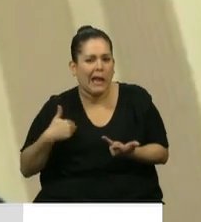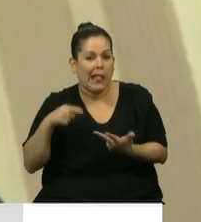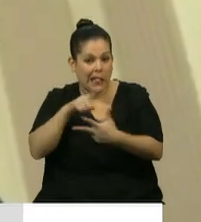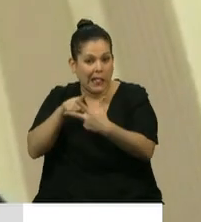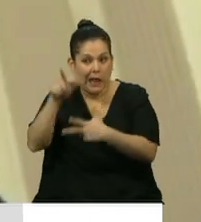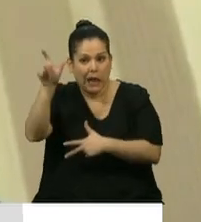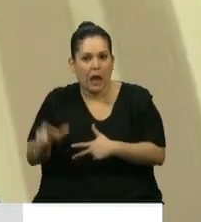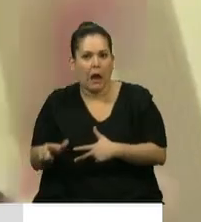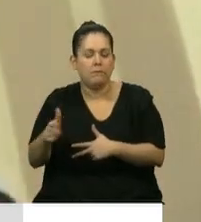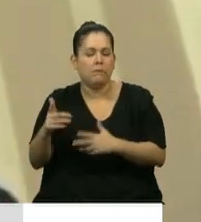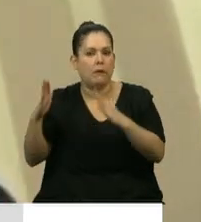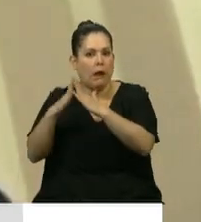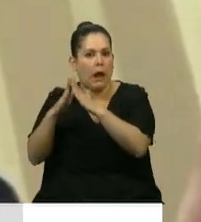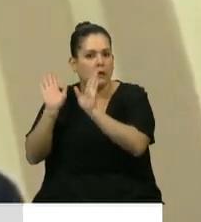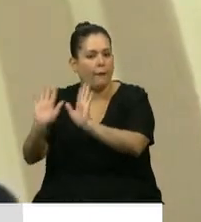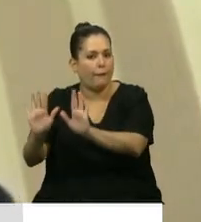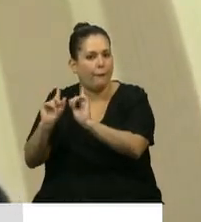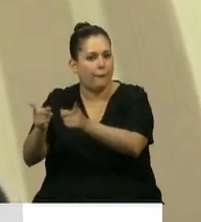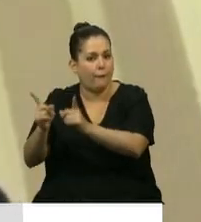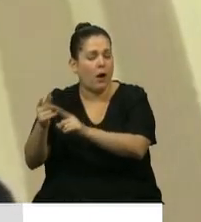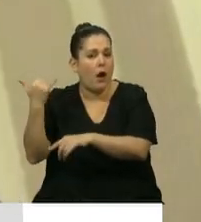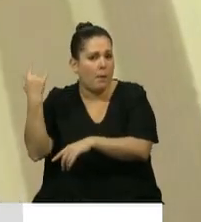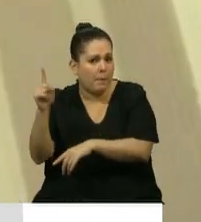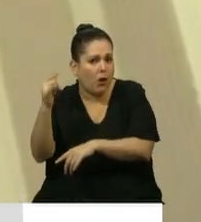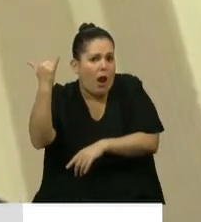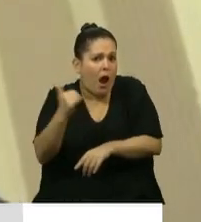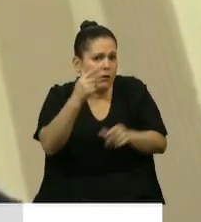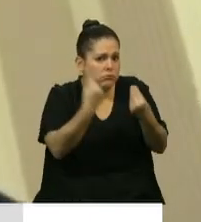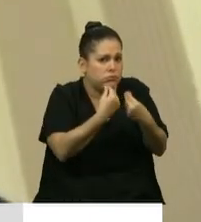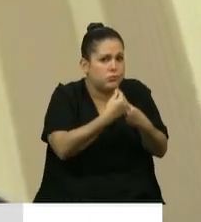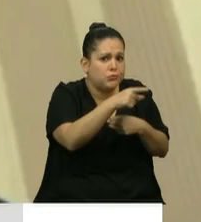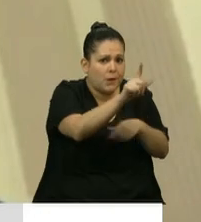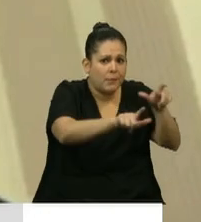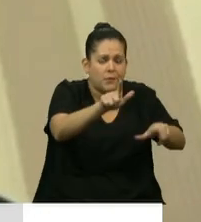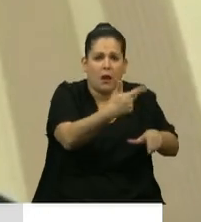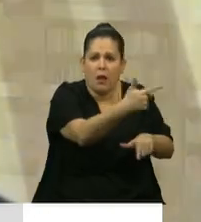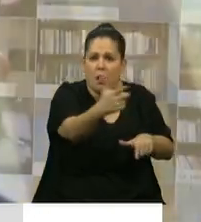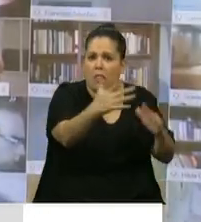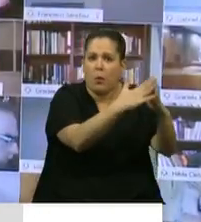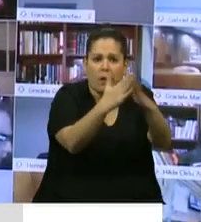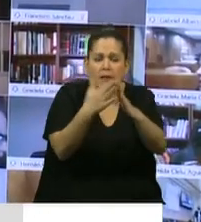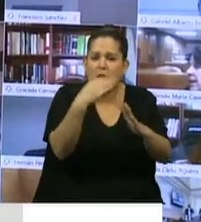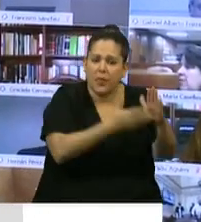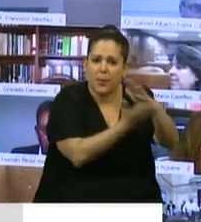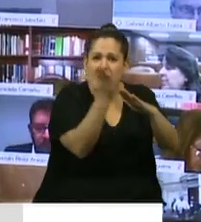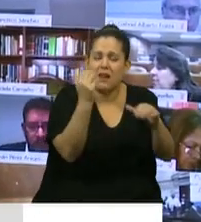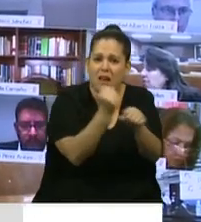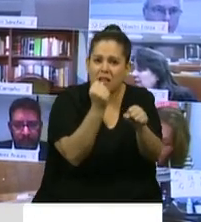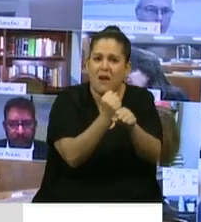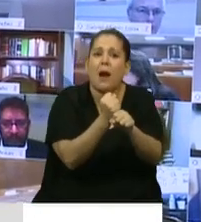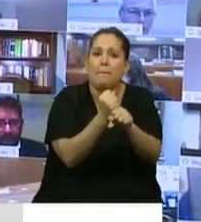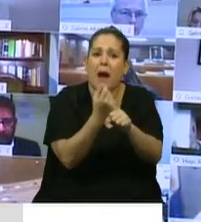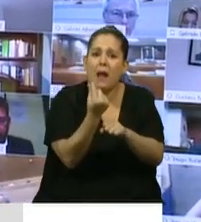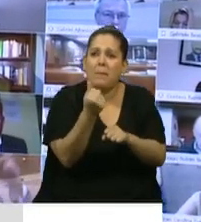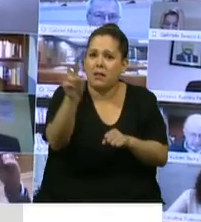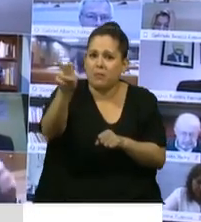la cuarentena, pero hay muchos que no tienen casa y hay muchos que tienen que salir día a día a trabajar para llevar el sustento a su